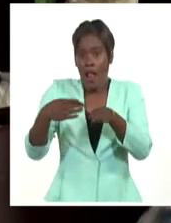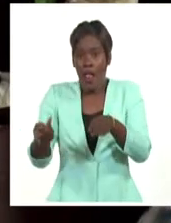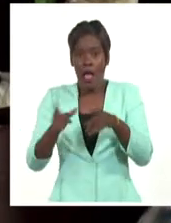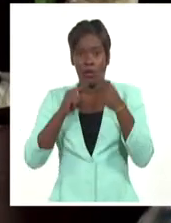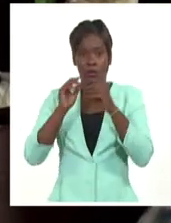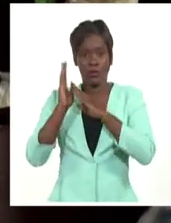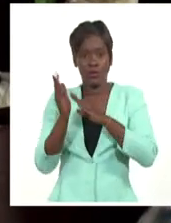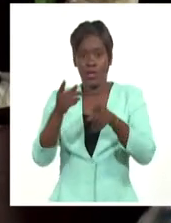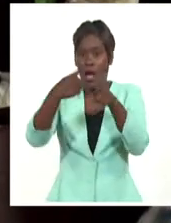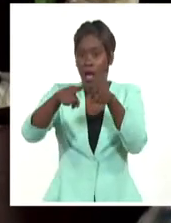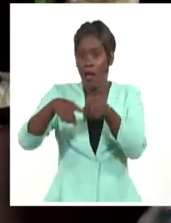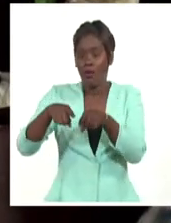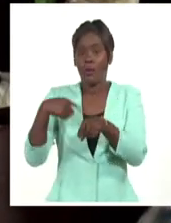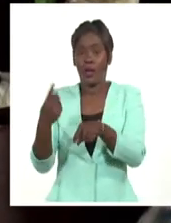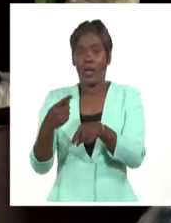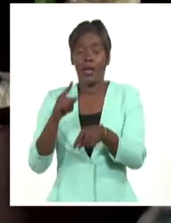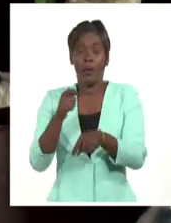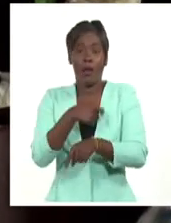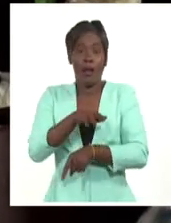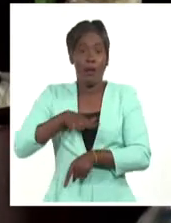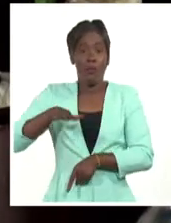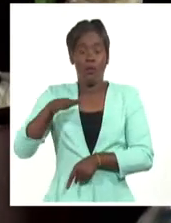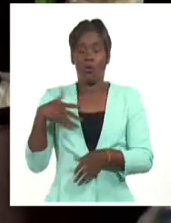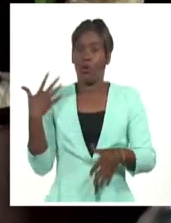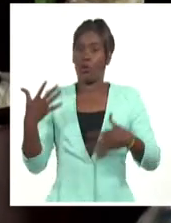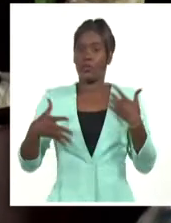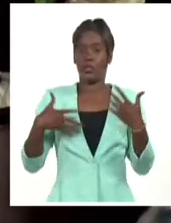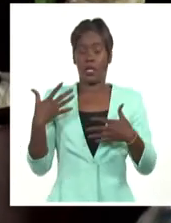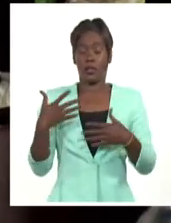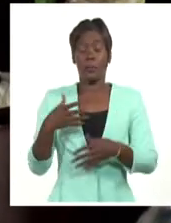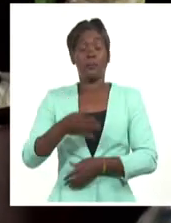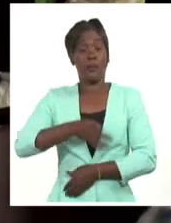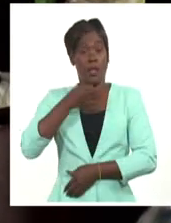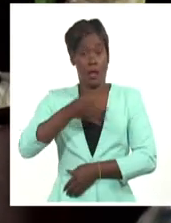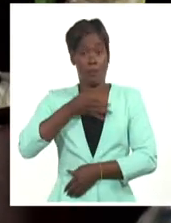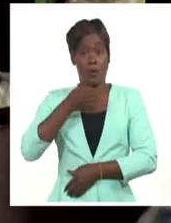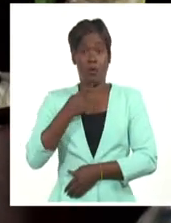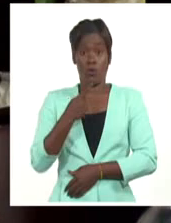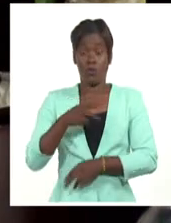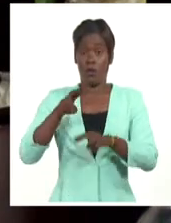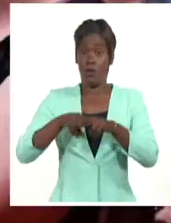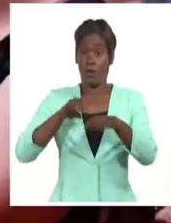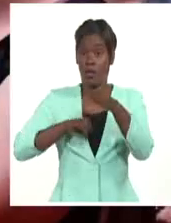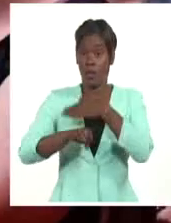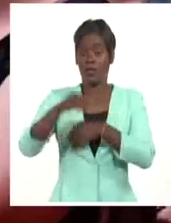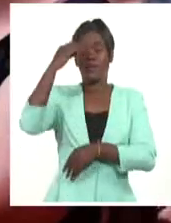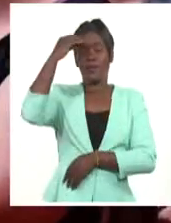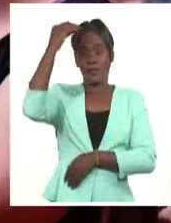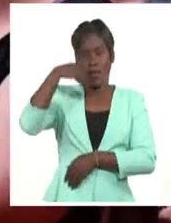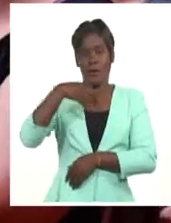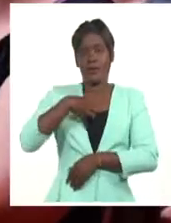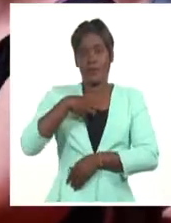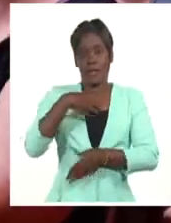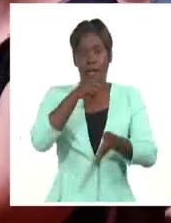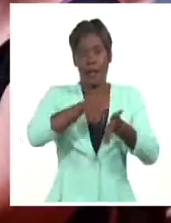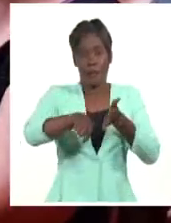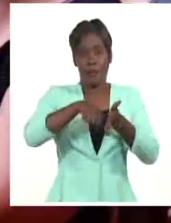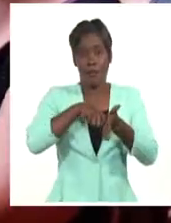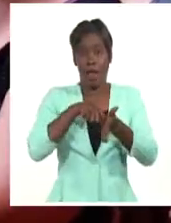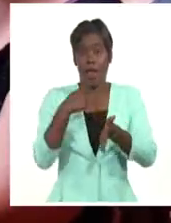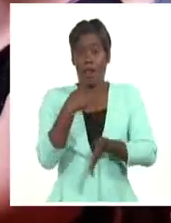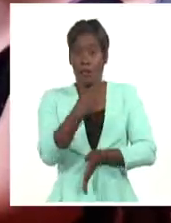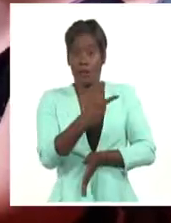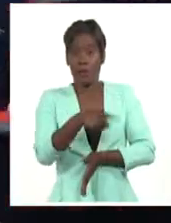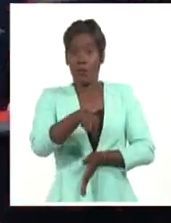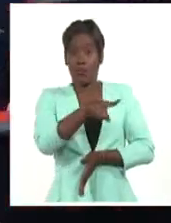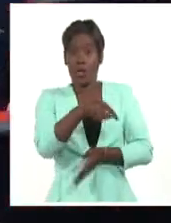población. El primer ministro consideró que las autoridades de La Habana del Este tienen bien identificada su estrategia y les llamó a mantenerse en la